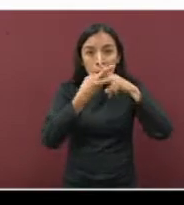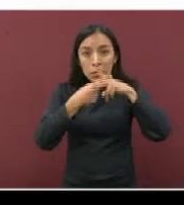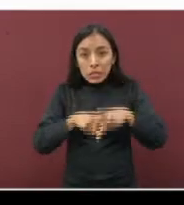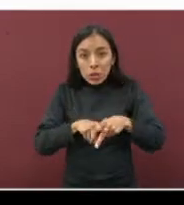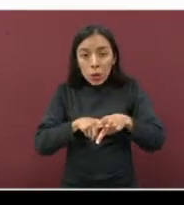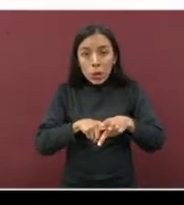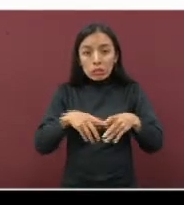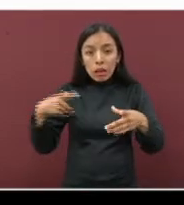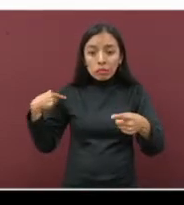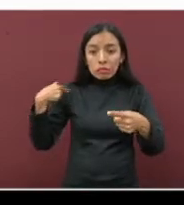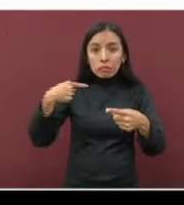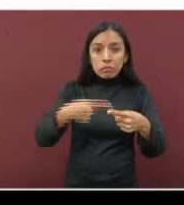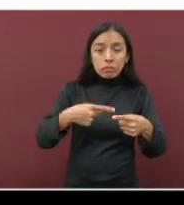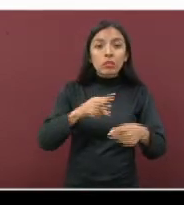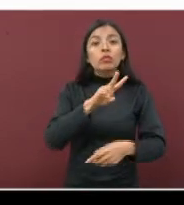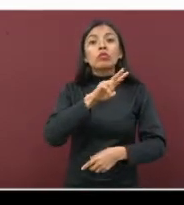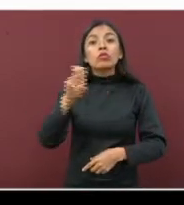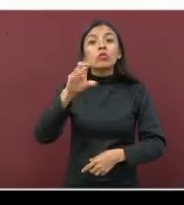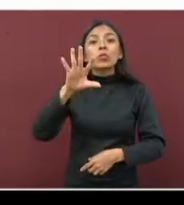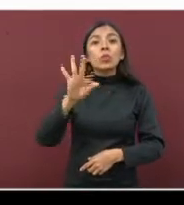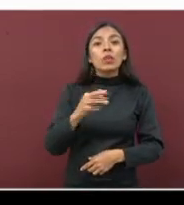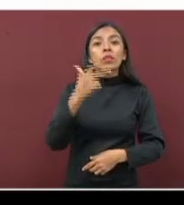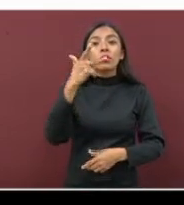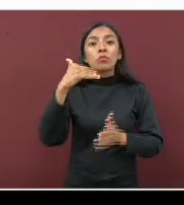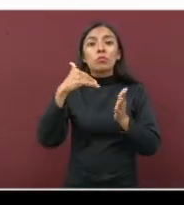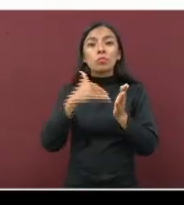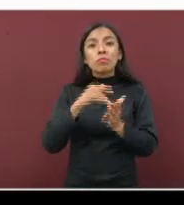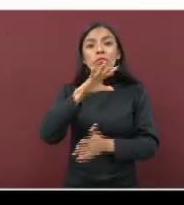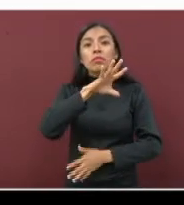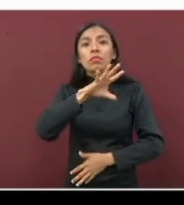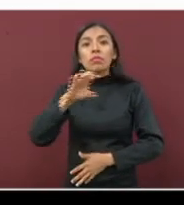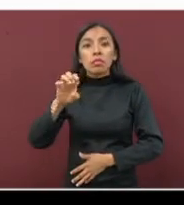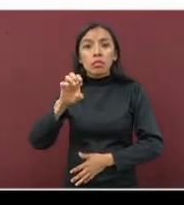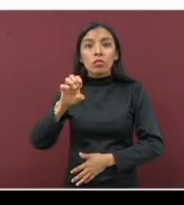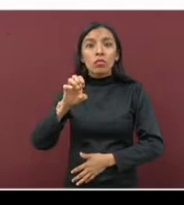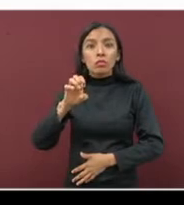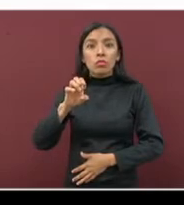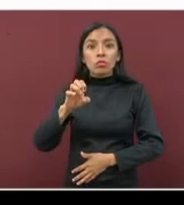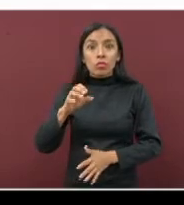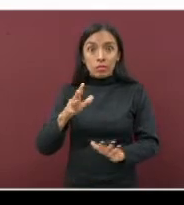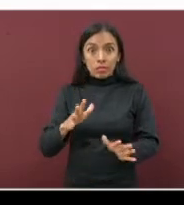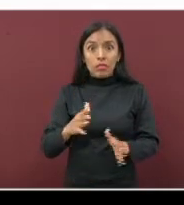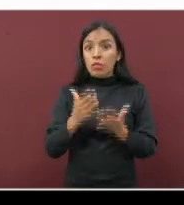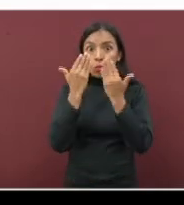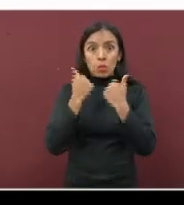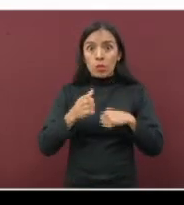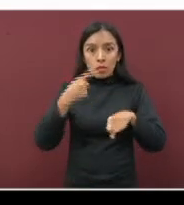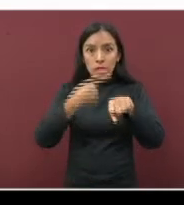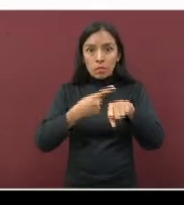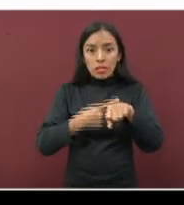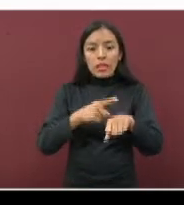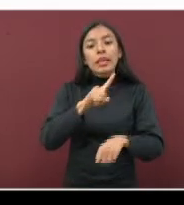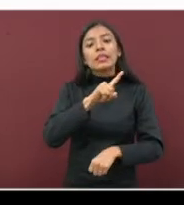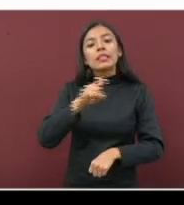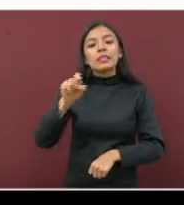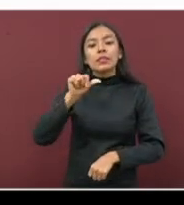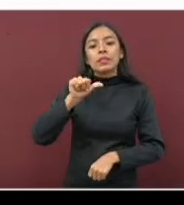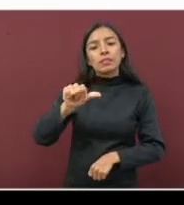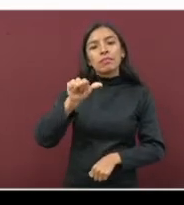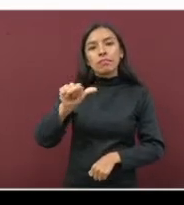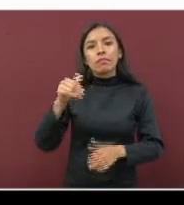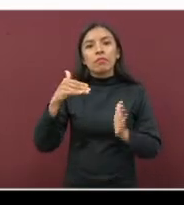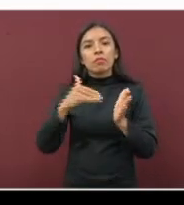suman ya 248,500 y los negativos son 116